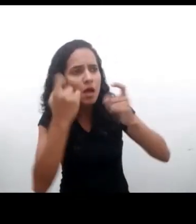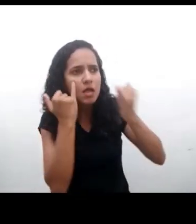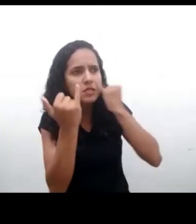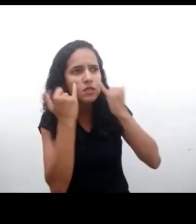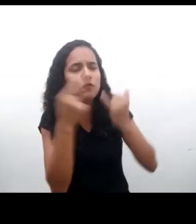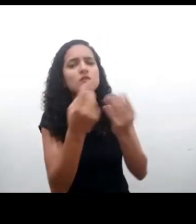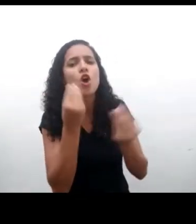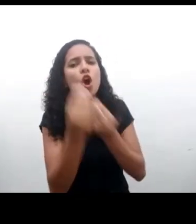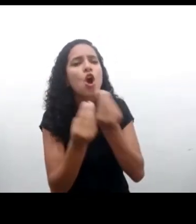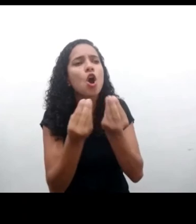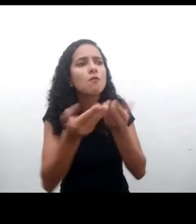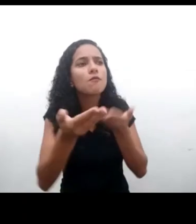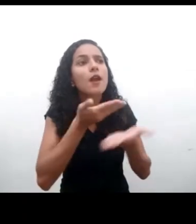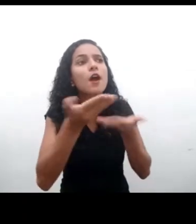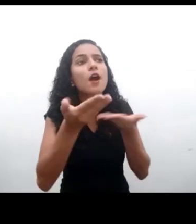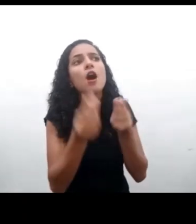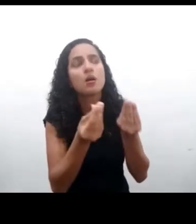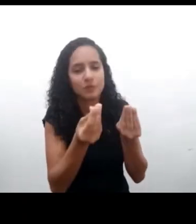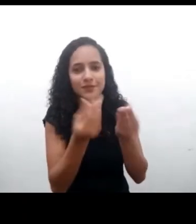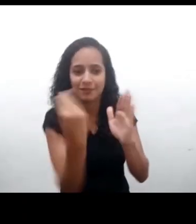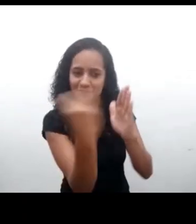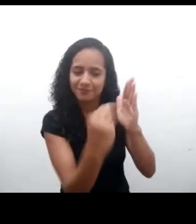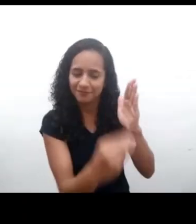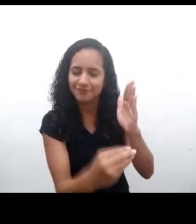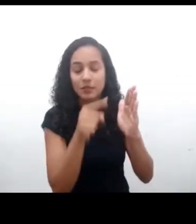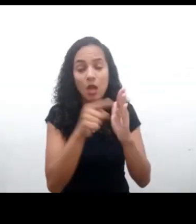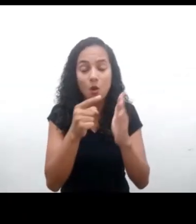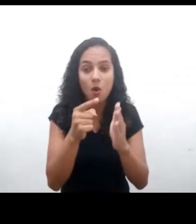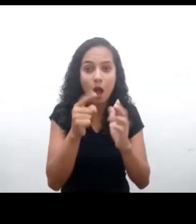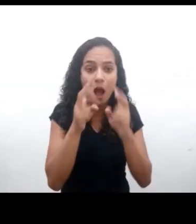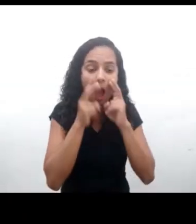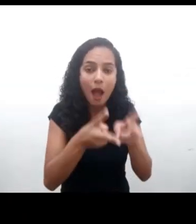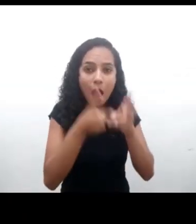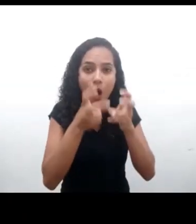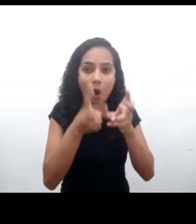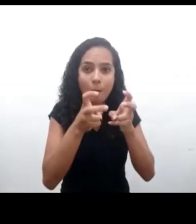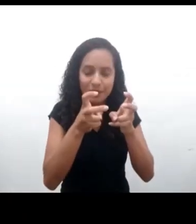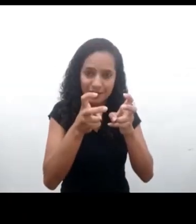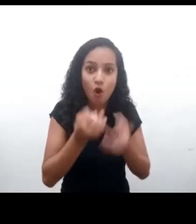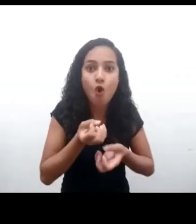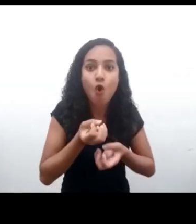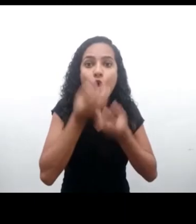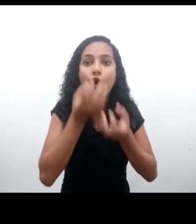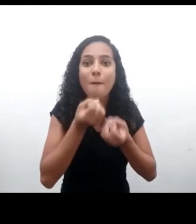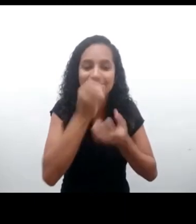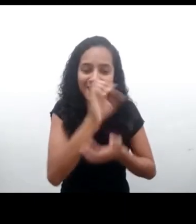La observación general es un documento que mis colegas